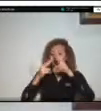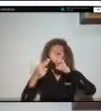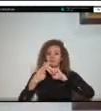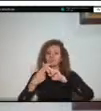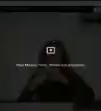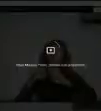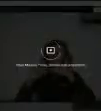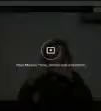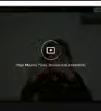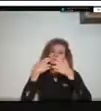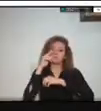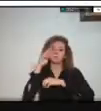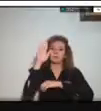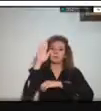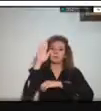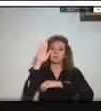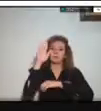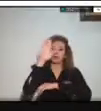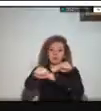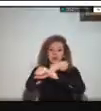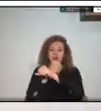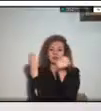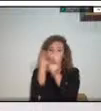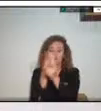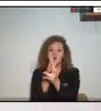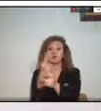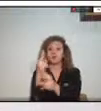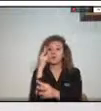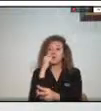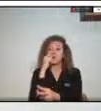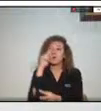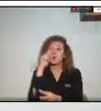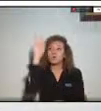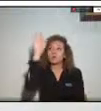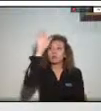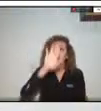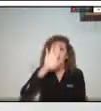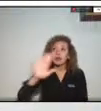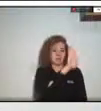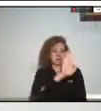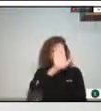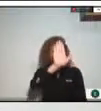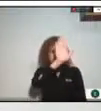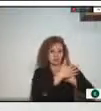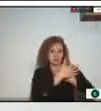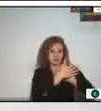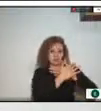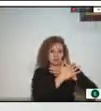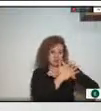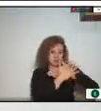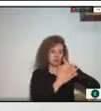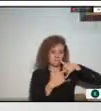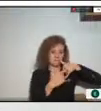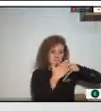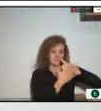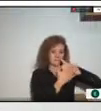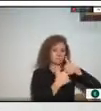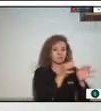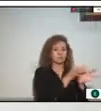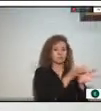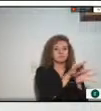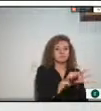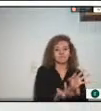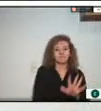como en el nivel municipal muchísimas gracias entonces a los panelistas y con esto damos por terminado entonces este este